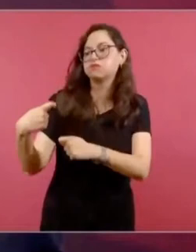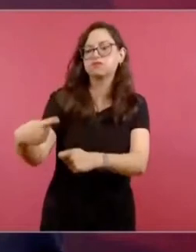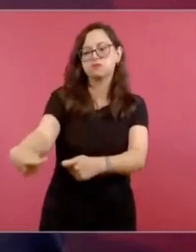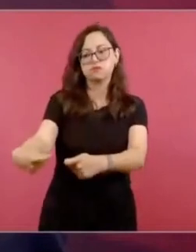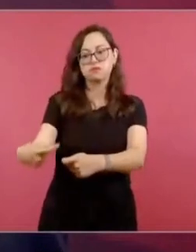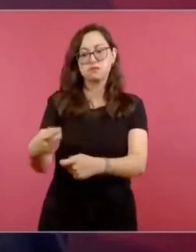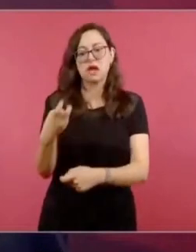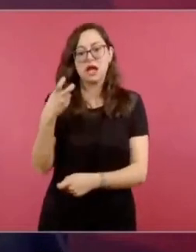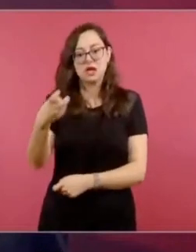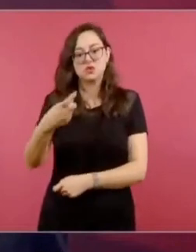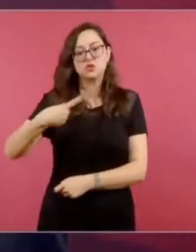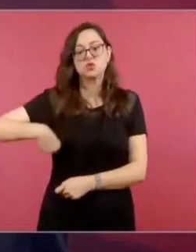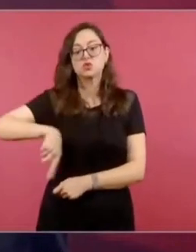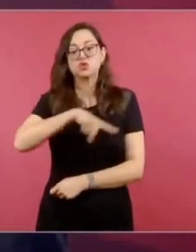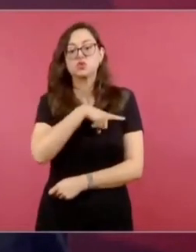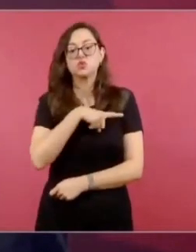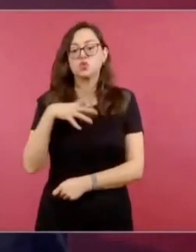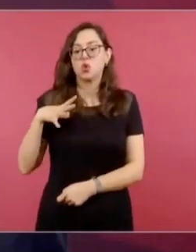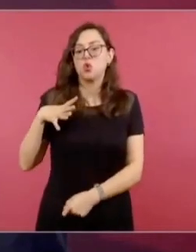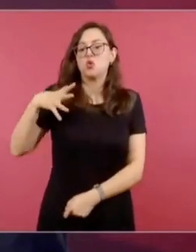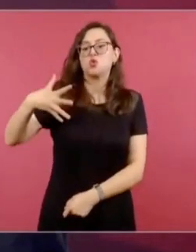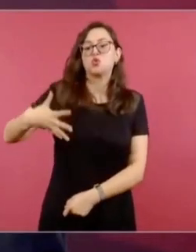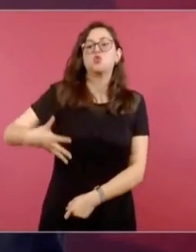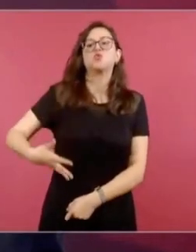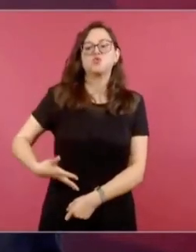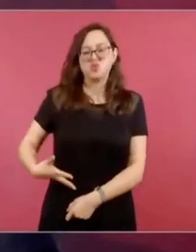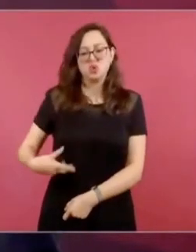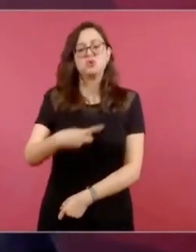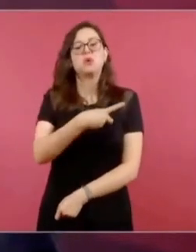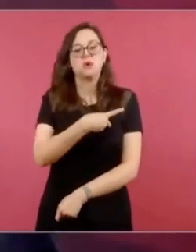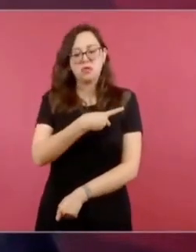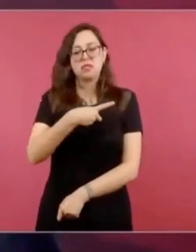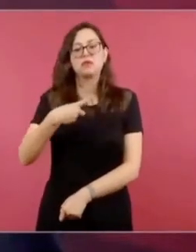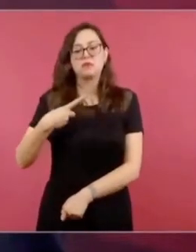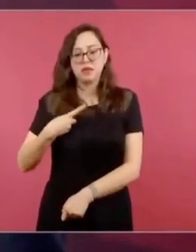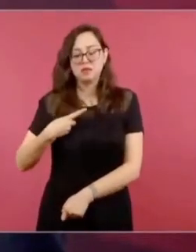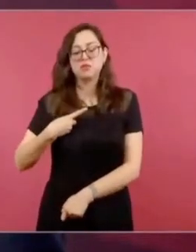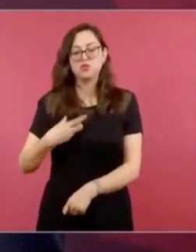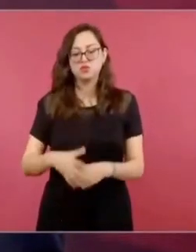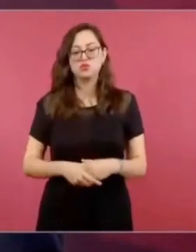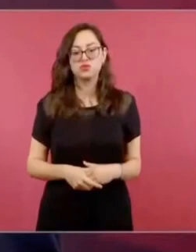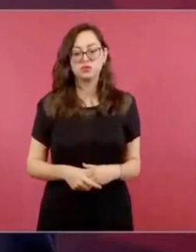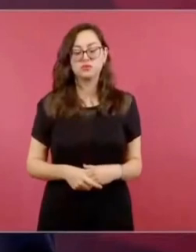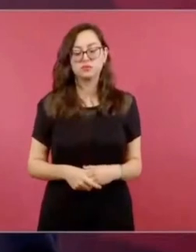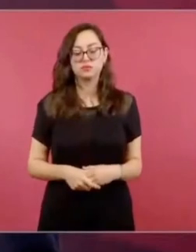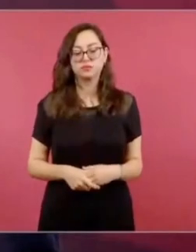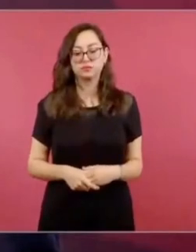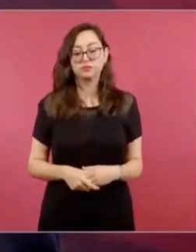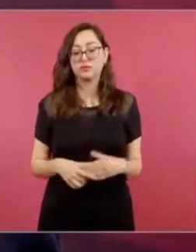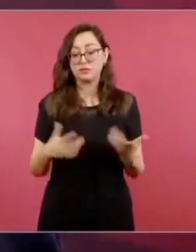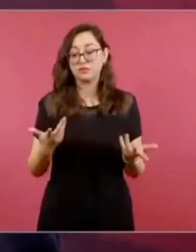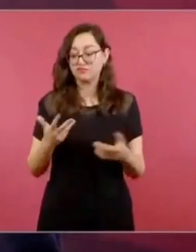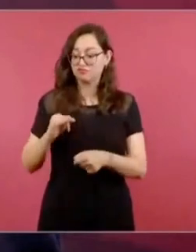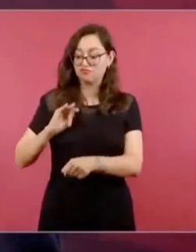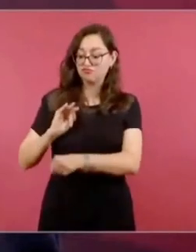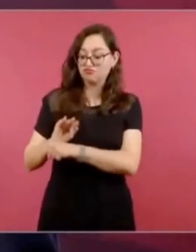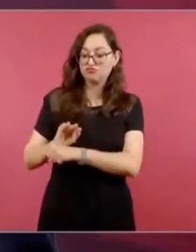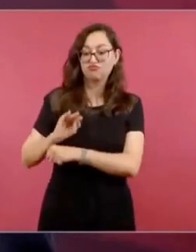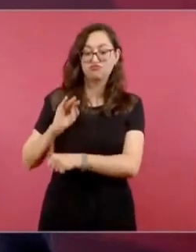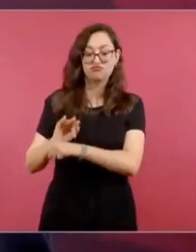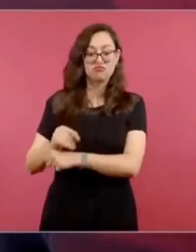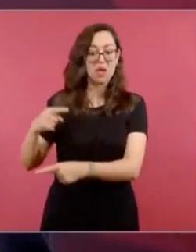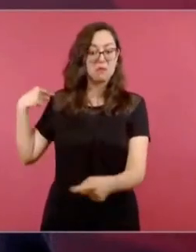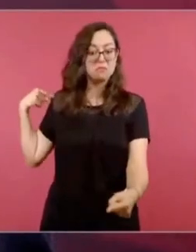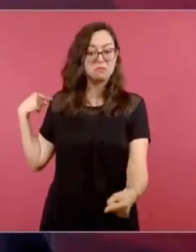sentirnos orgullosos de eso, porque eso es lo que nos ha protegido.